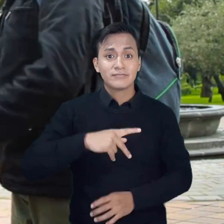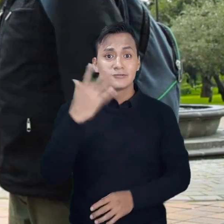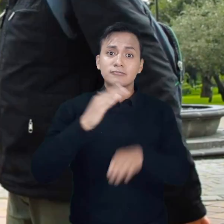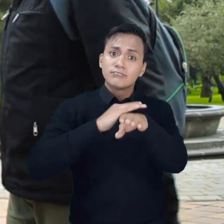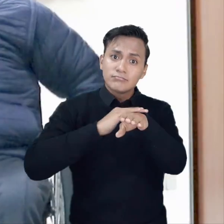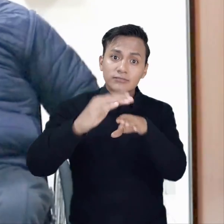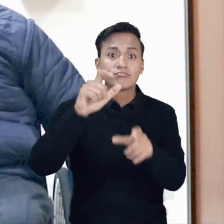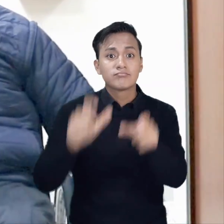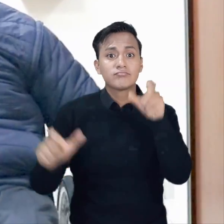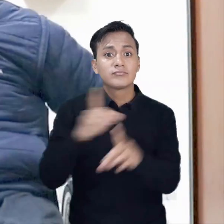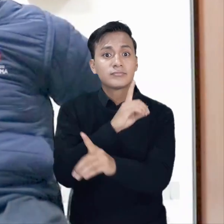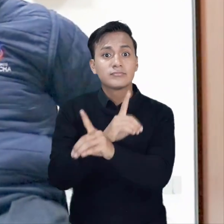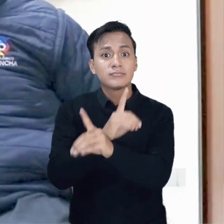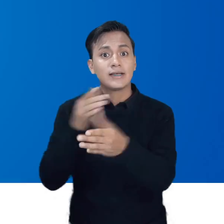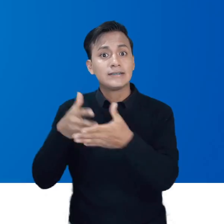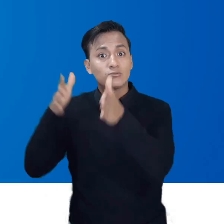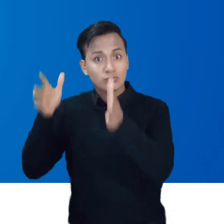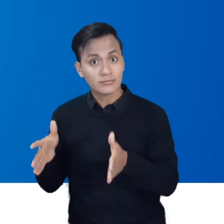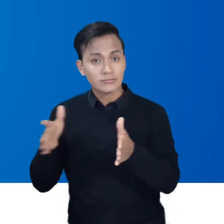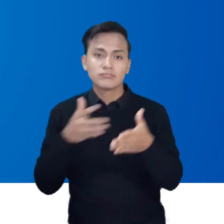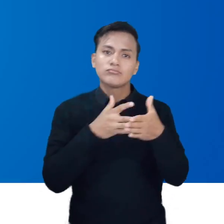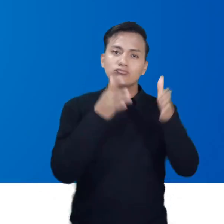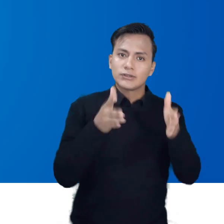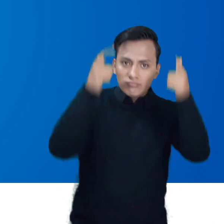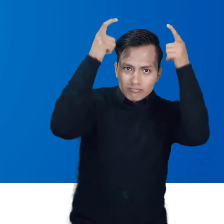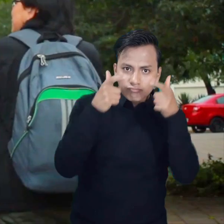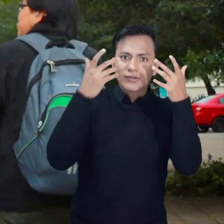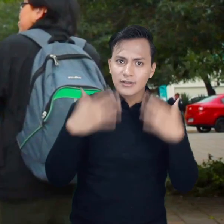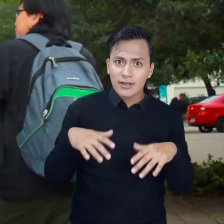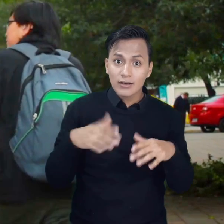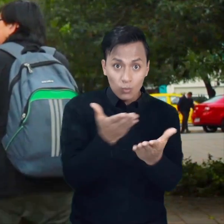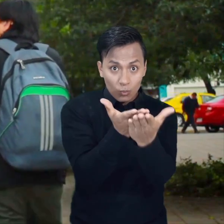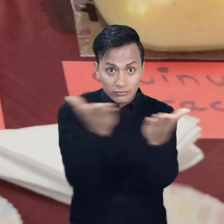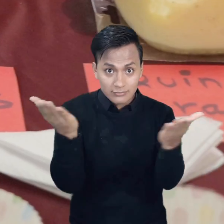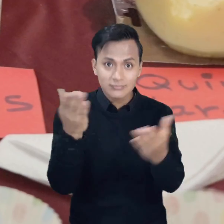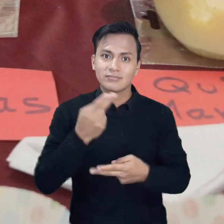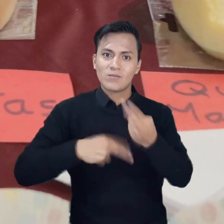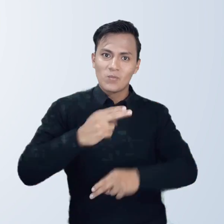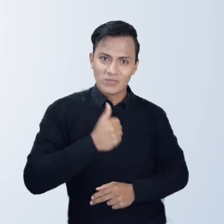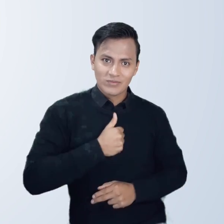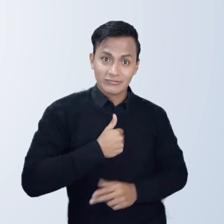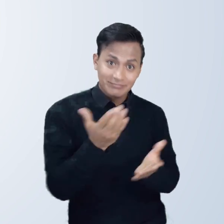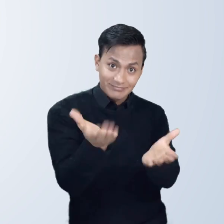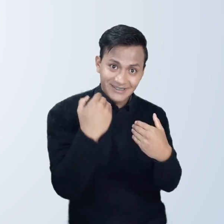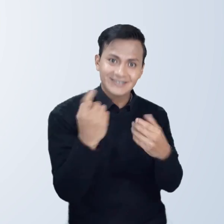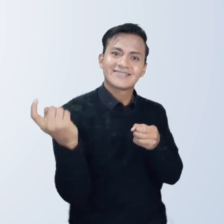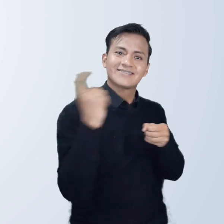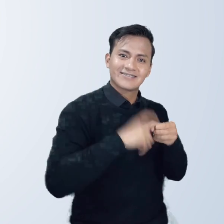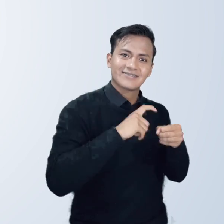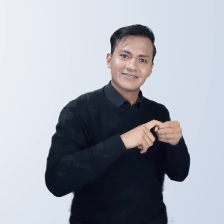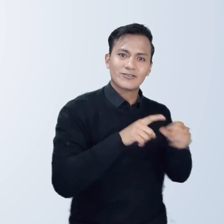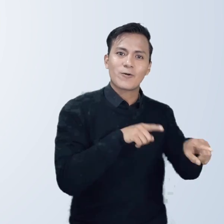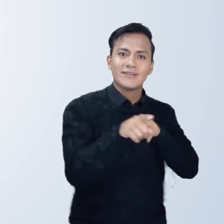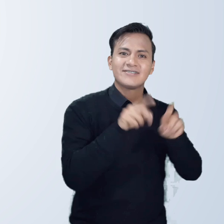Invitamos a todos los estudiantes y ex estudiantes del Tecnológico Pichincha con discapacidad que cuenten con un emprendimiento a